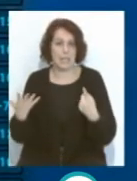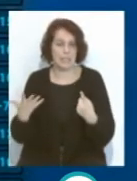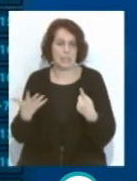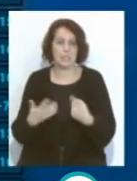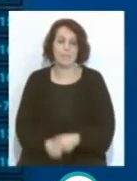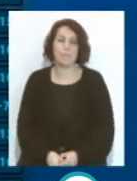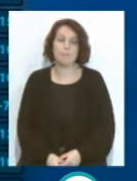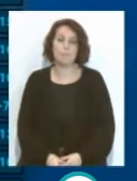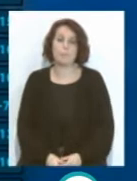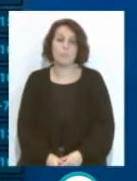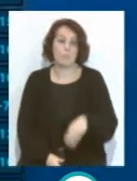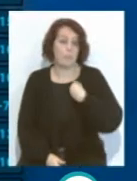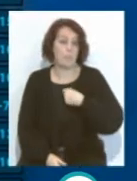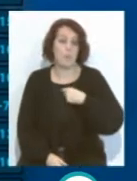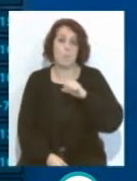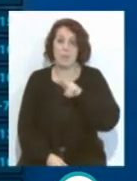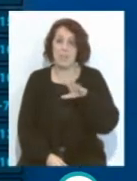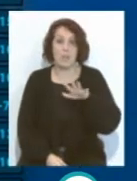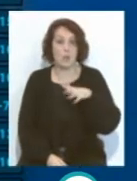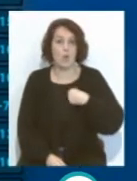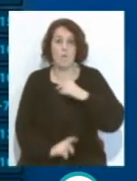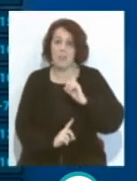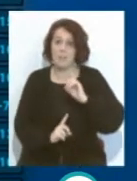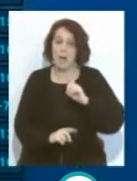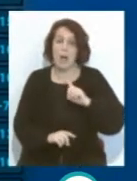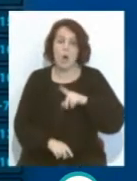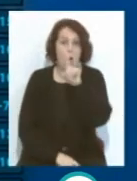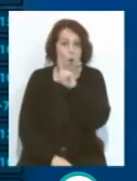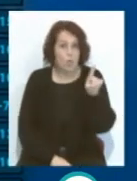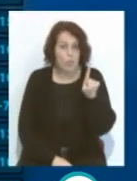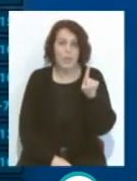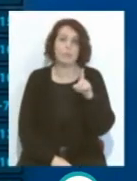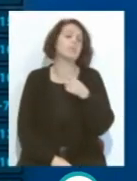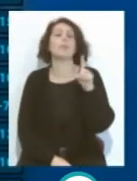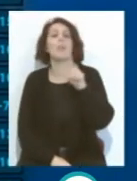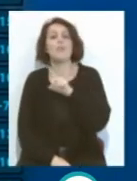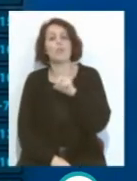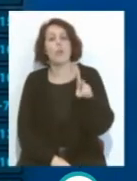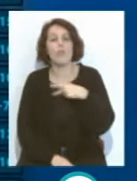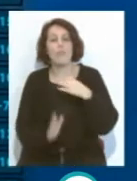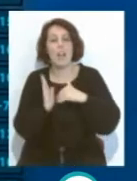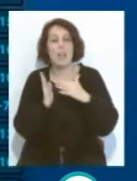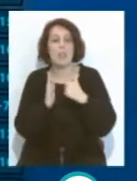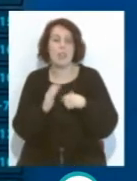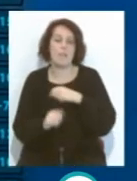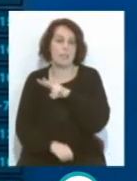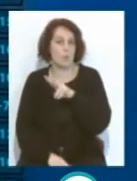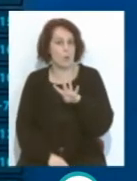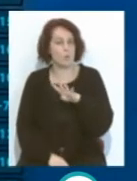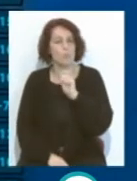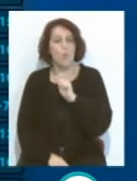Los mismos puntos, 25 puntos tiene el Atlético de Bilbao, décimo primero. Décimo segundo, Valencia con 24.